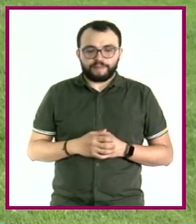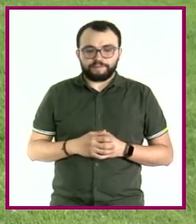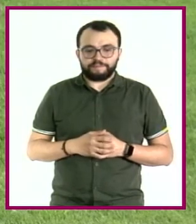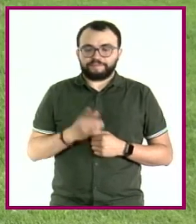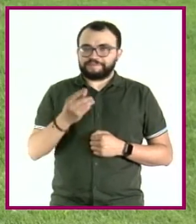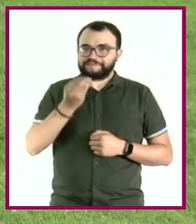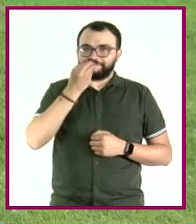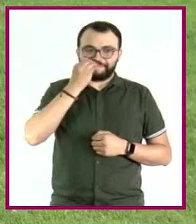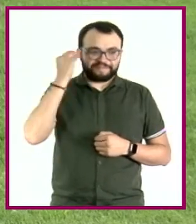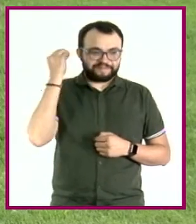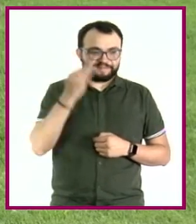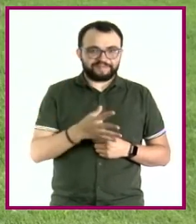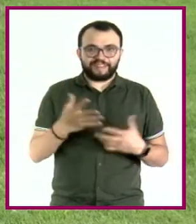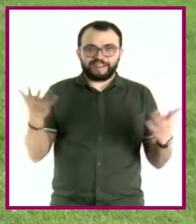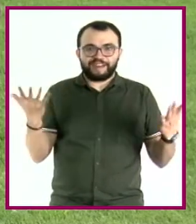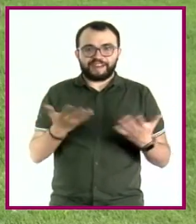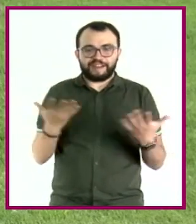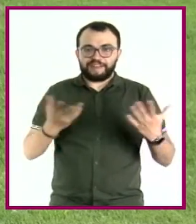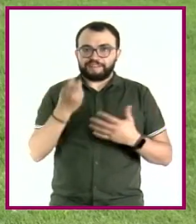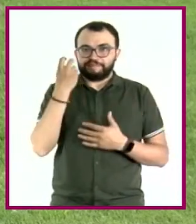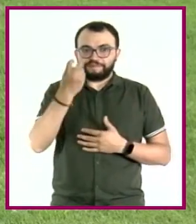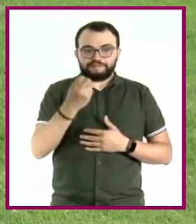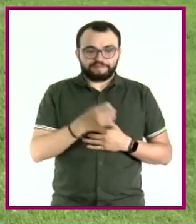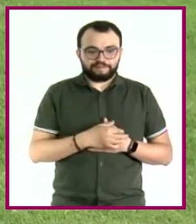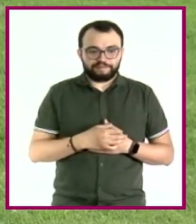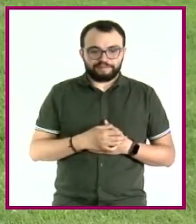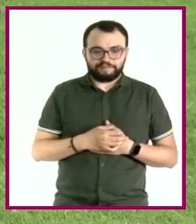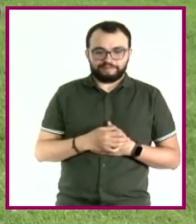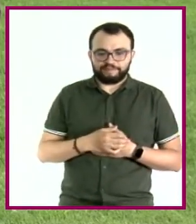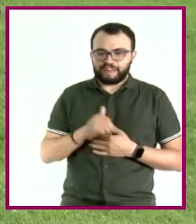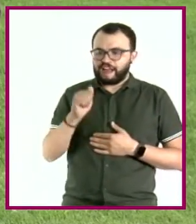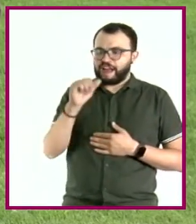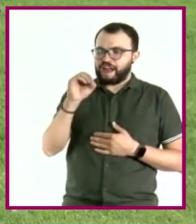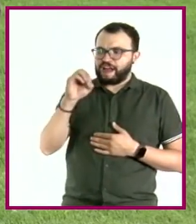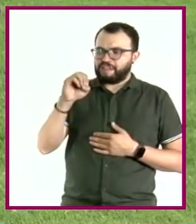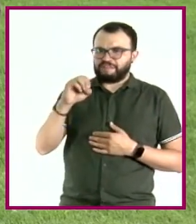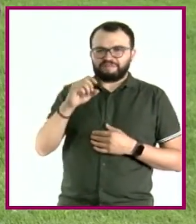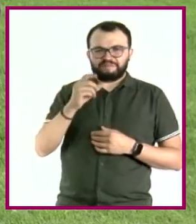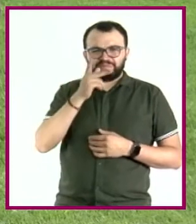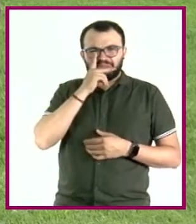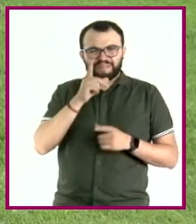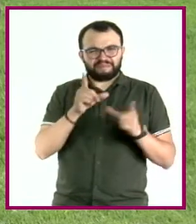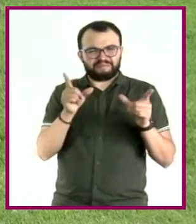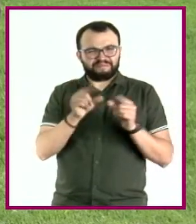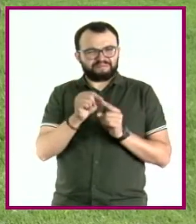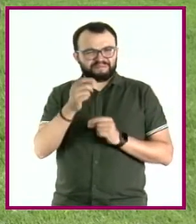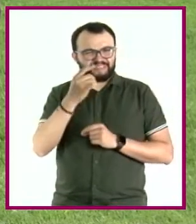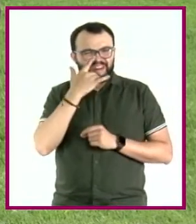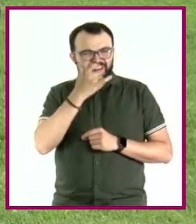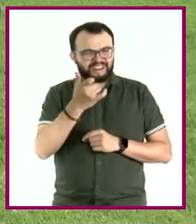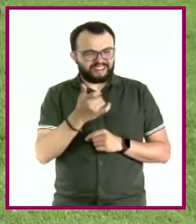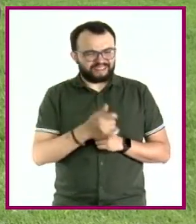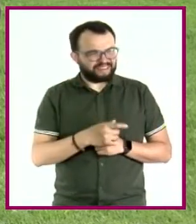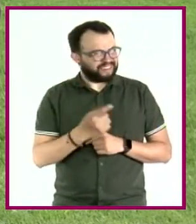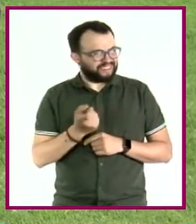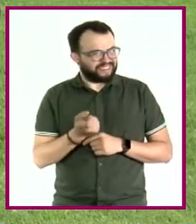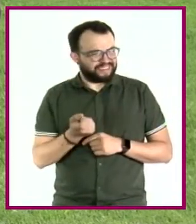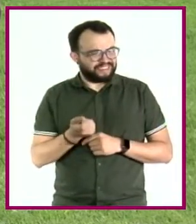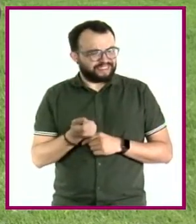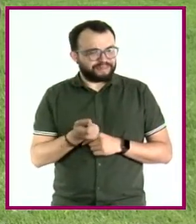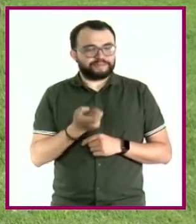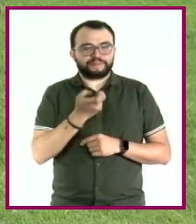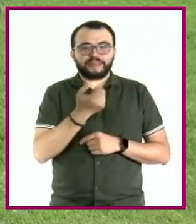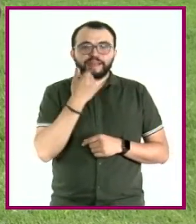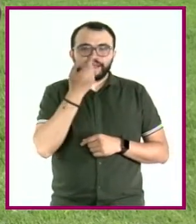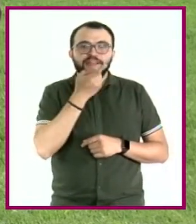Estuvo increíble hacer el Adho Mukha Sabana Sana. ¿Ado qué? Adho Mukha Sabana Sabana. Así se dice